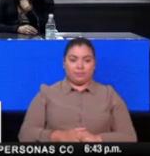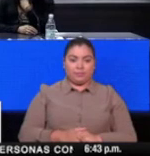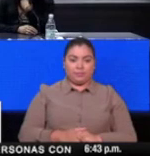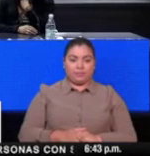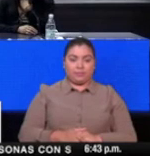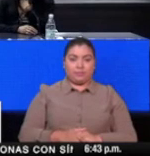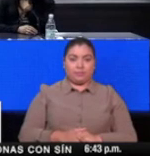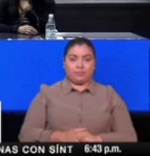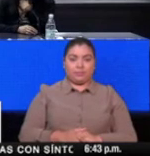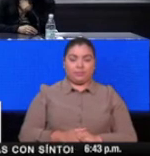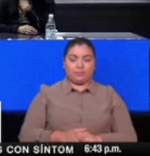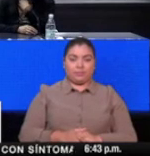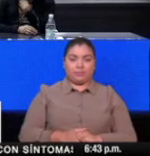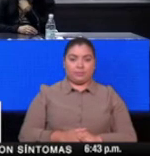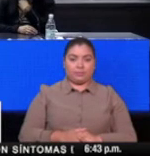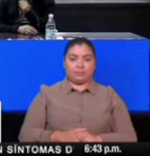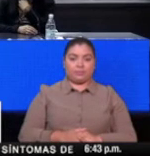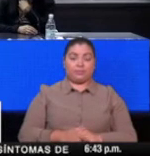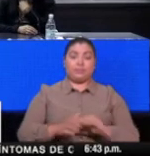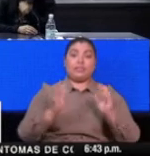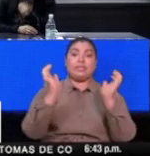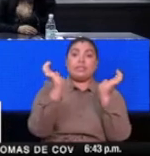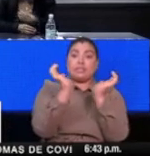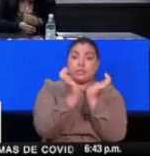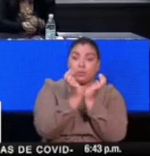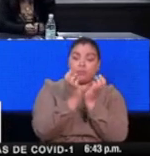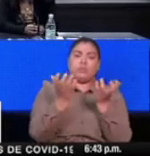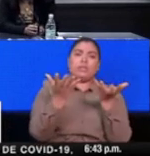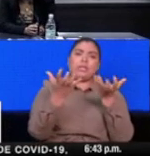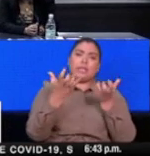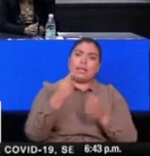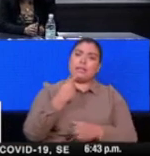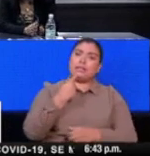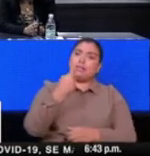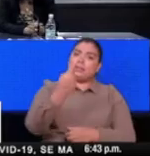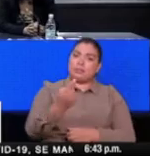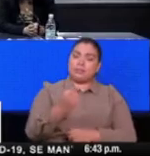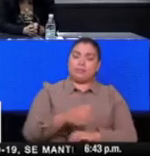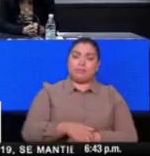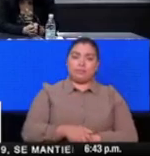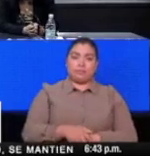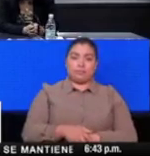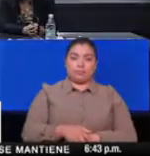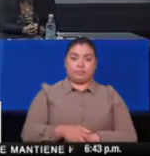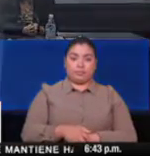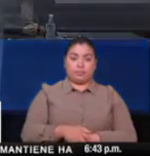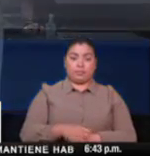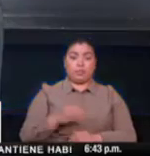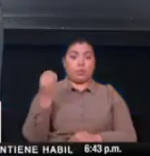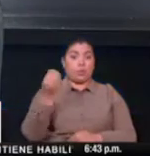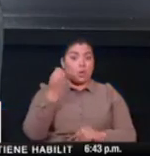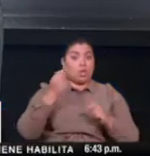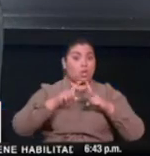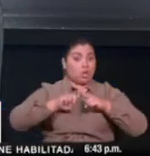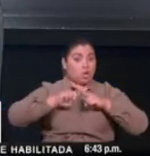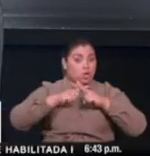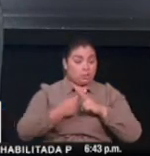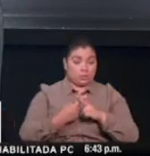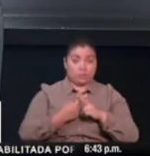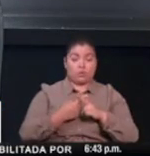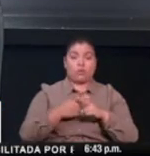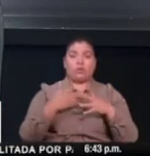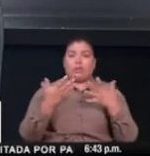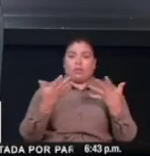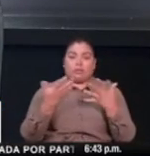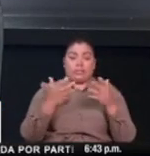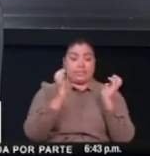La Caja del Seguro Social desea destacar en el día de hoy, desde que se puso en funcionamiento las clínicas post